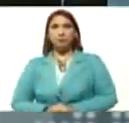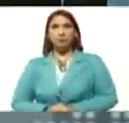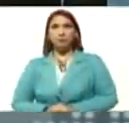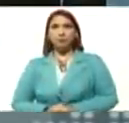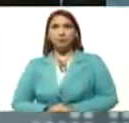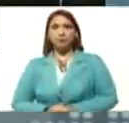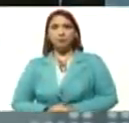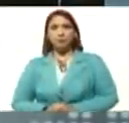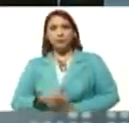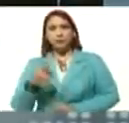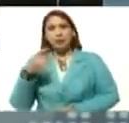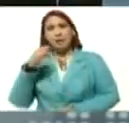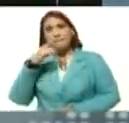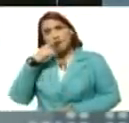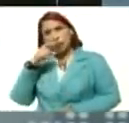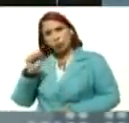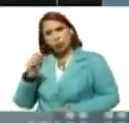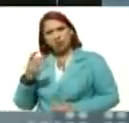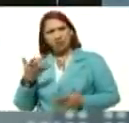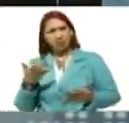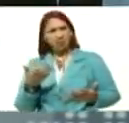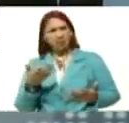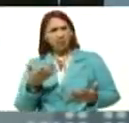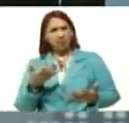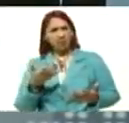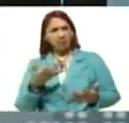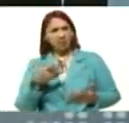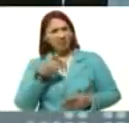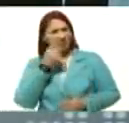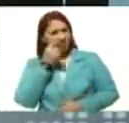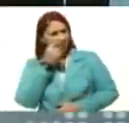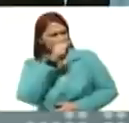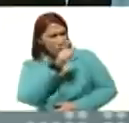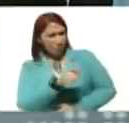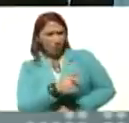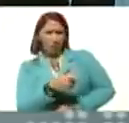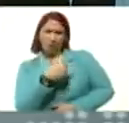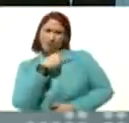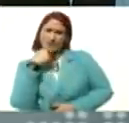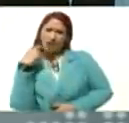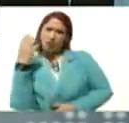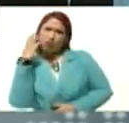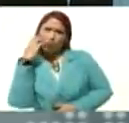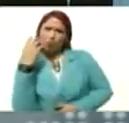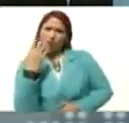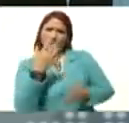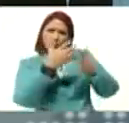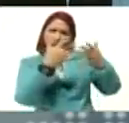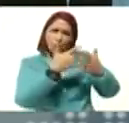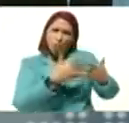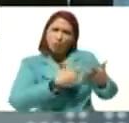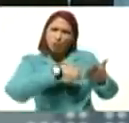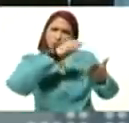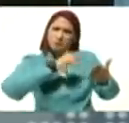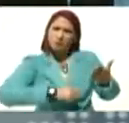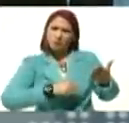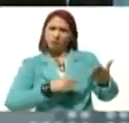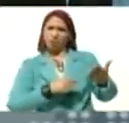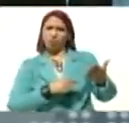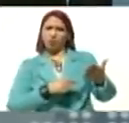y Maduro, señor narcoparaco, Iván Duque, los documentos, firmados,